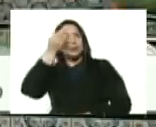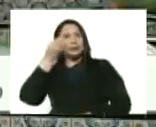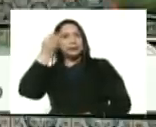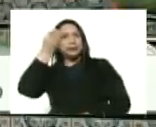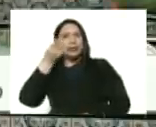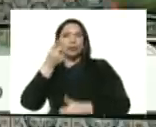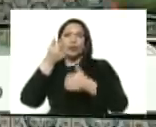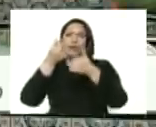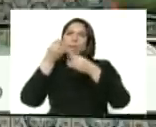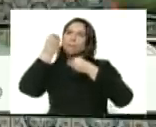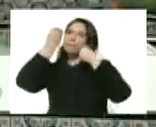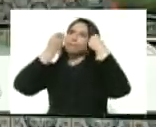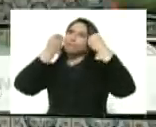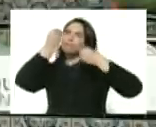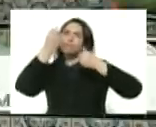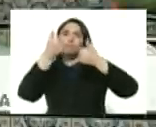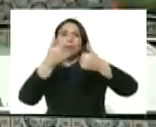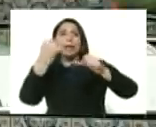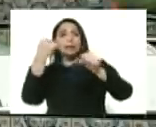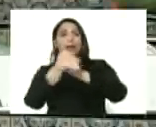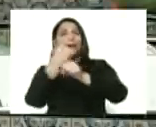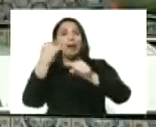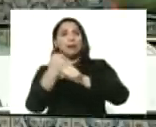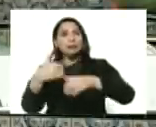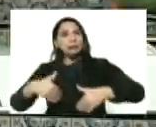pensando trabajando